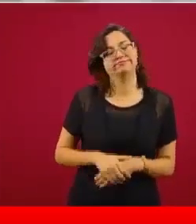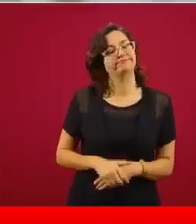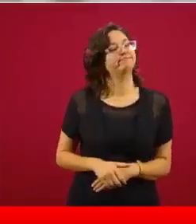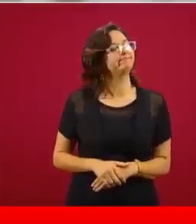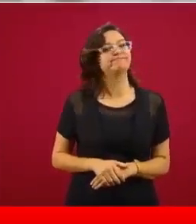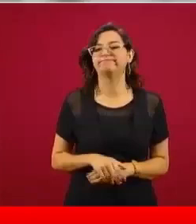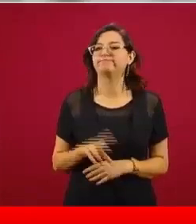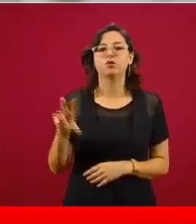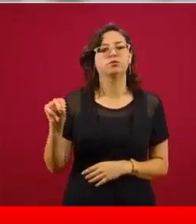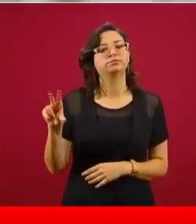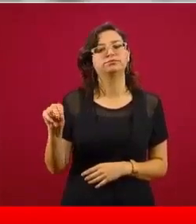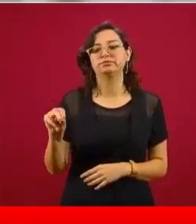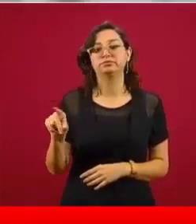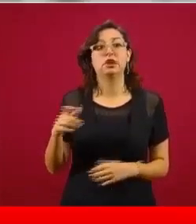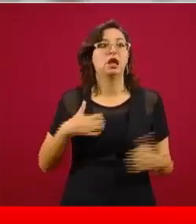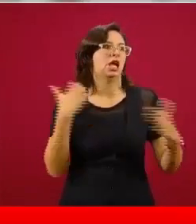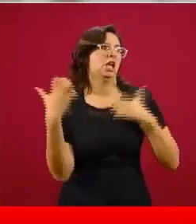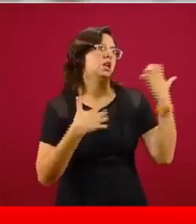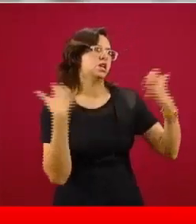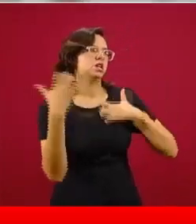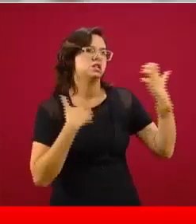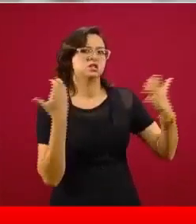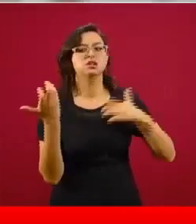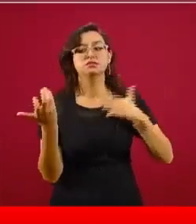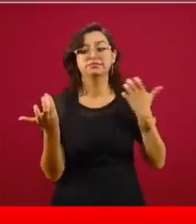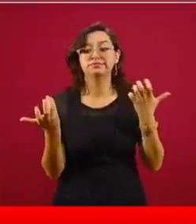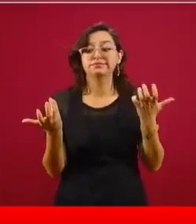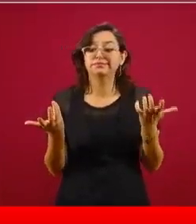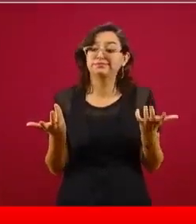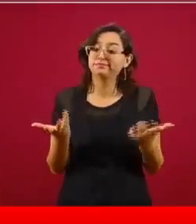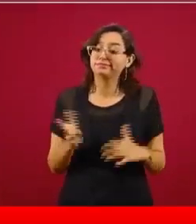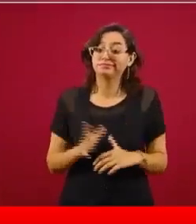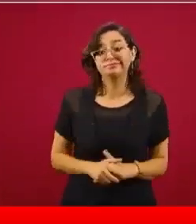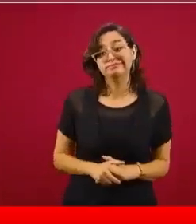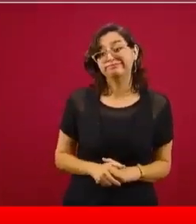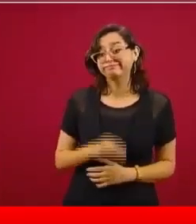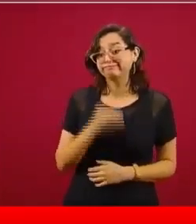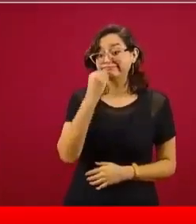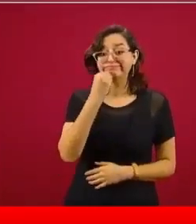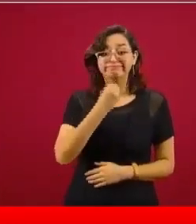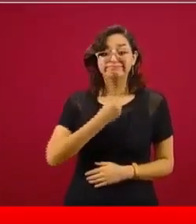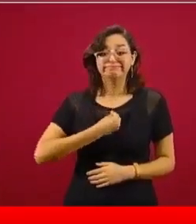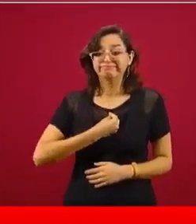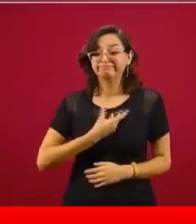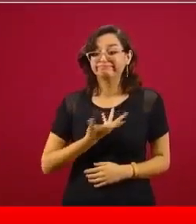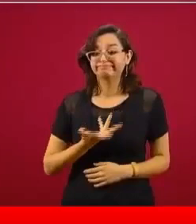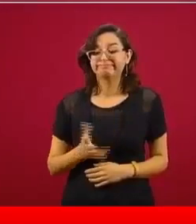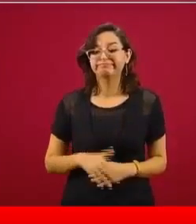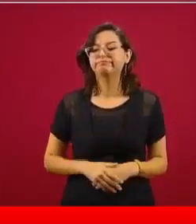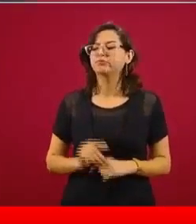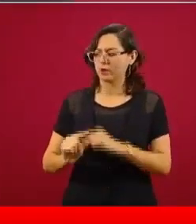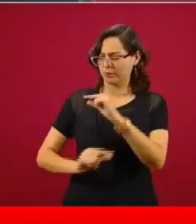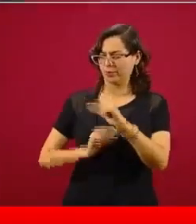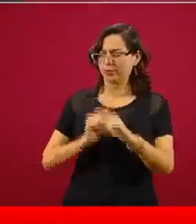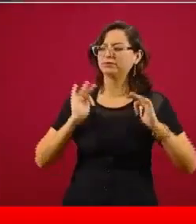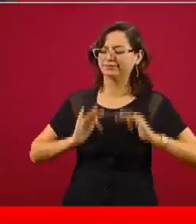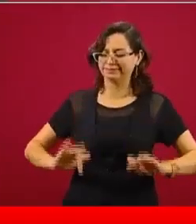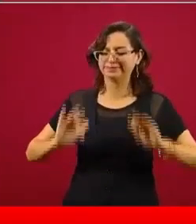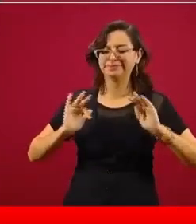decimos no y se enojan, pero ya se van a ir contentando,